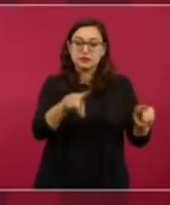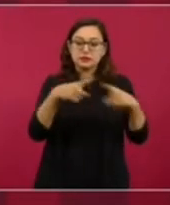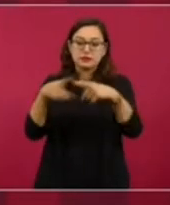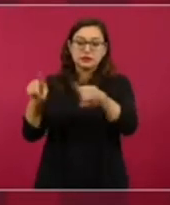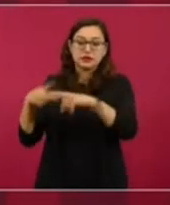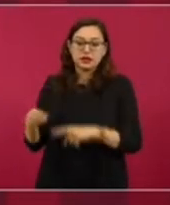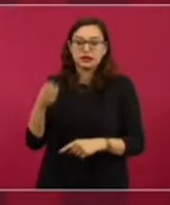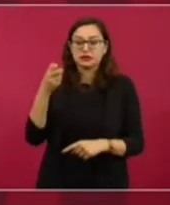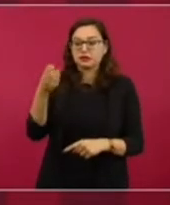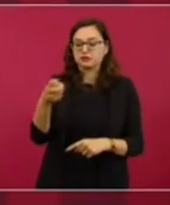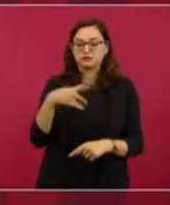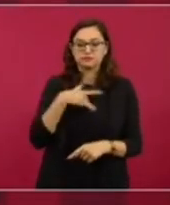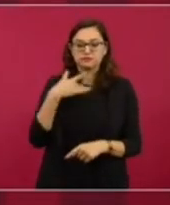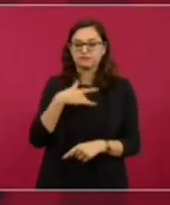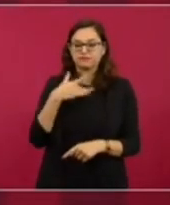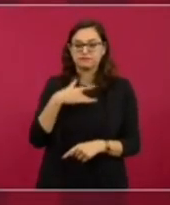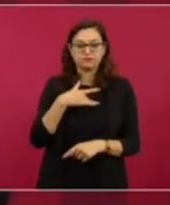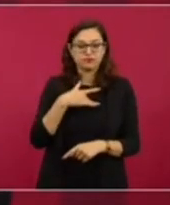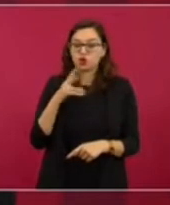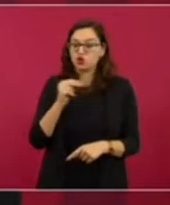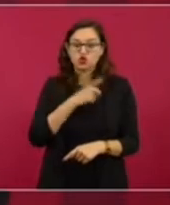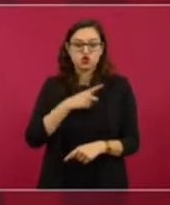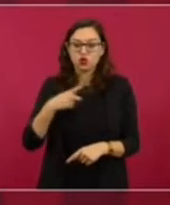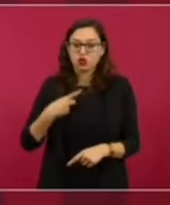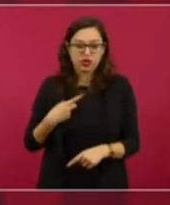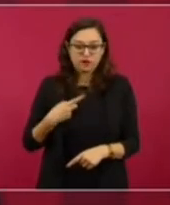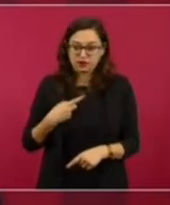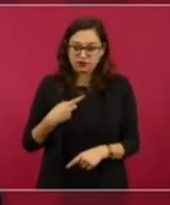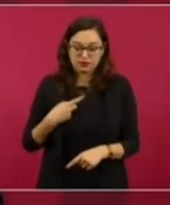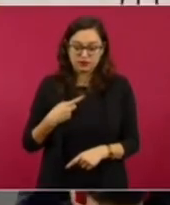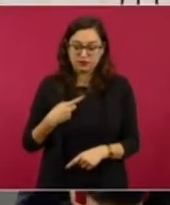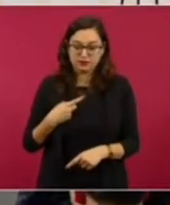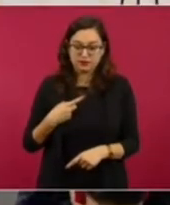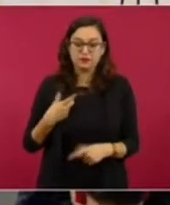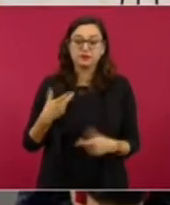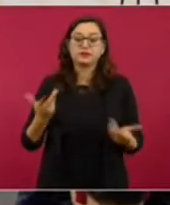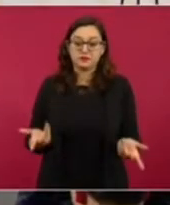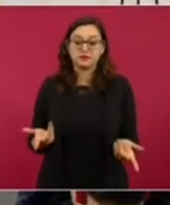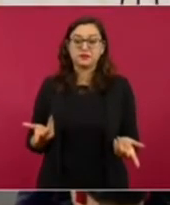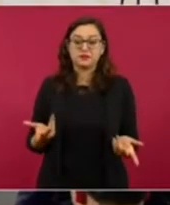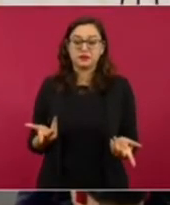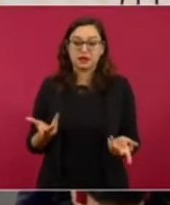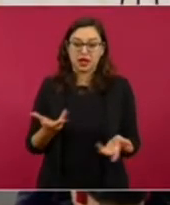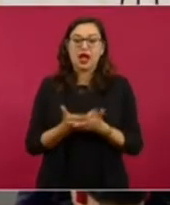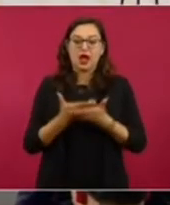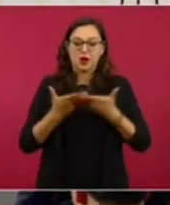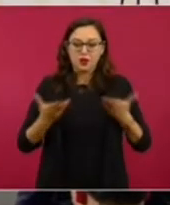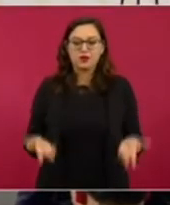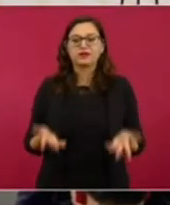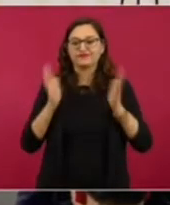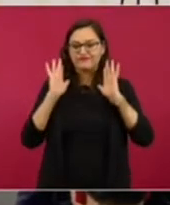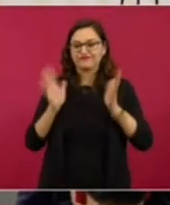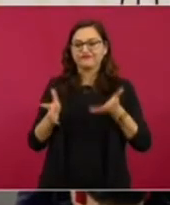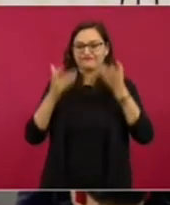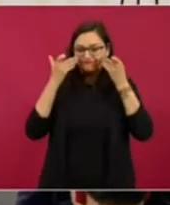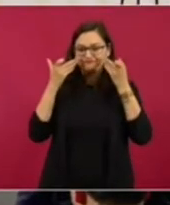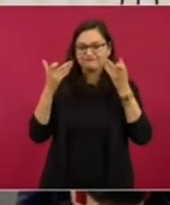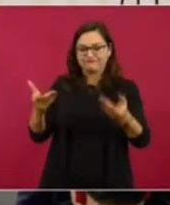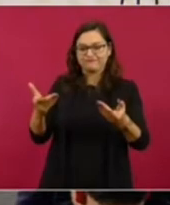consideró desde 1945 que no debería existir ese derecho de veto. Bueno, estamos viendo por qué, no debería haberlo.